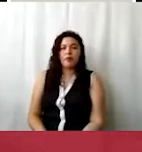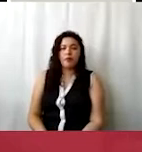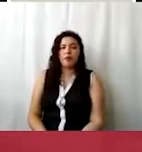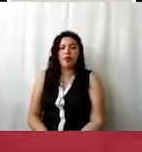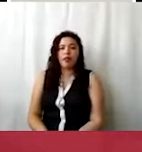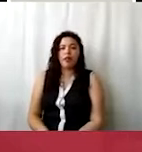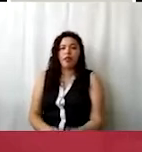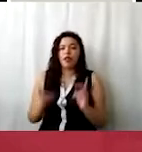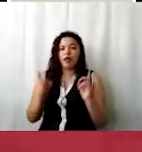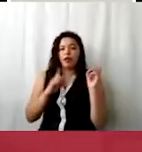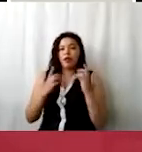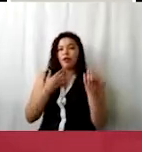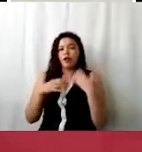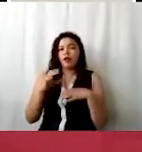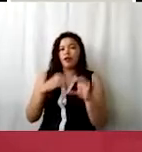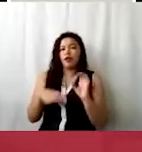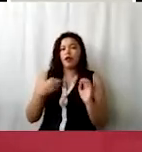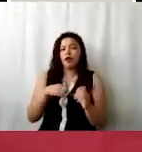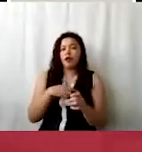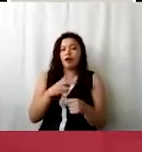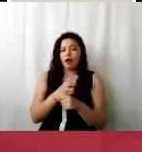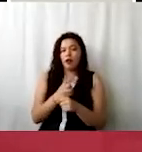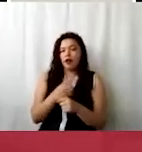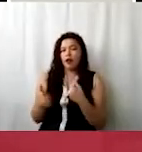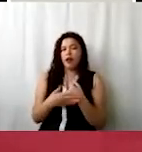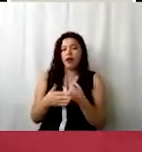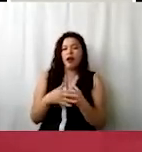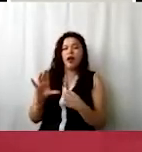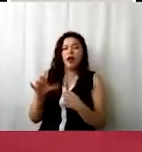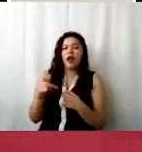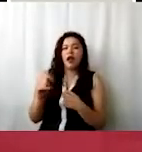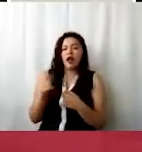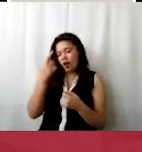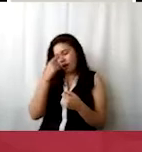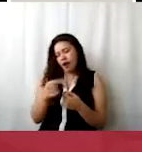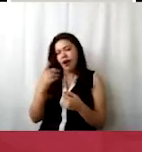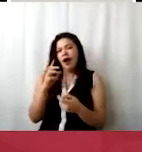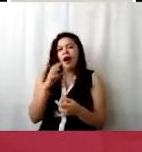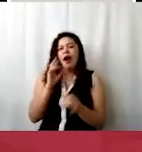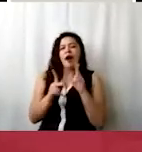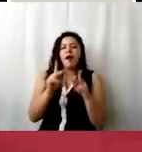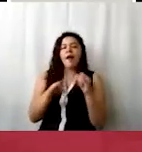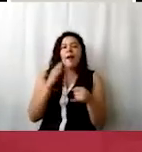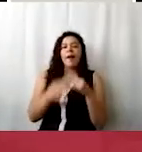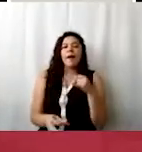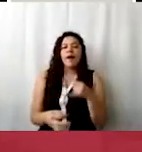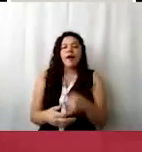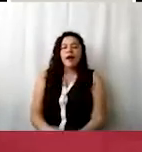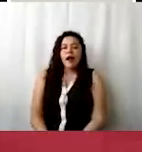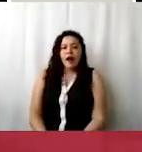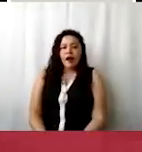¿Dudas? ¿Comentarios? Los invitamos a que nos escriban en el chat. Al final de esta plática, vamos a